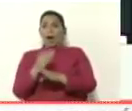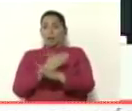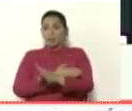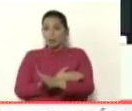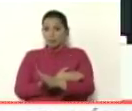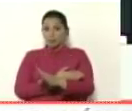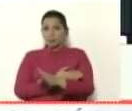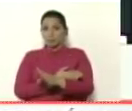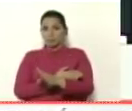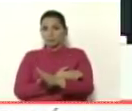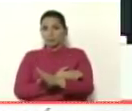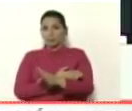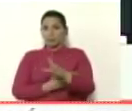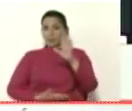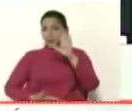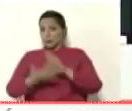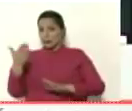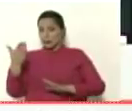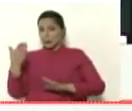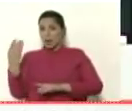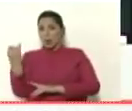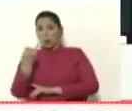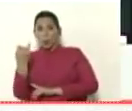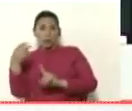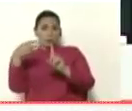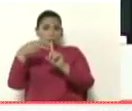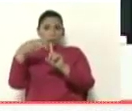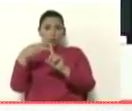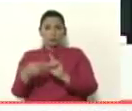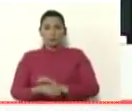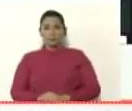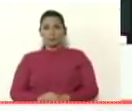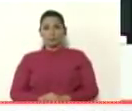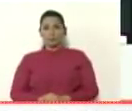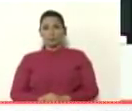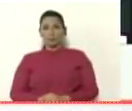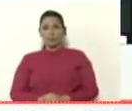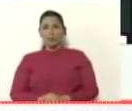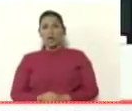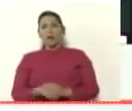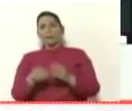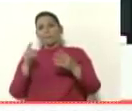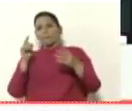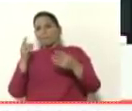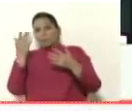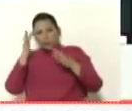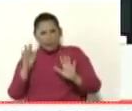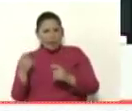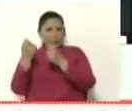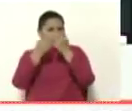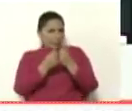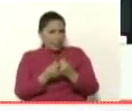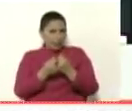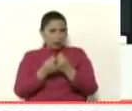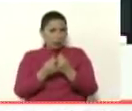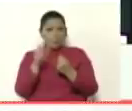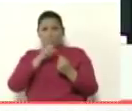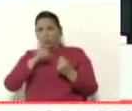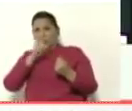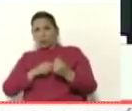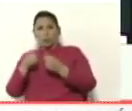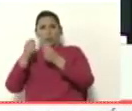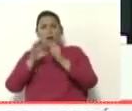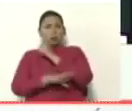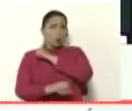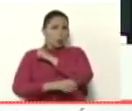irse a las habitaciones del hotel no será que el dinero que las prostitutas robaron era un dinero